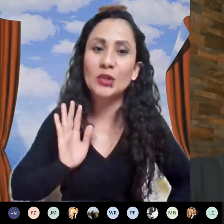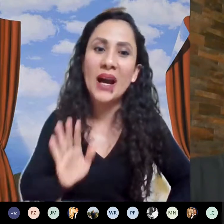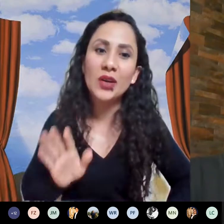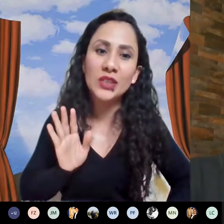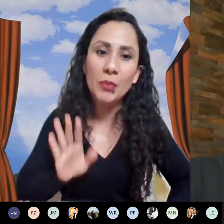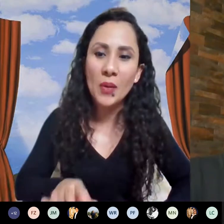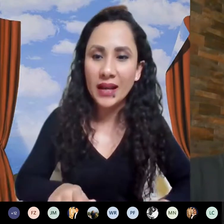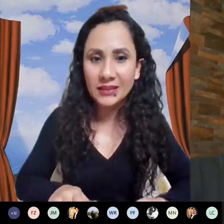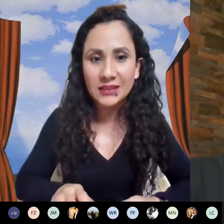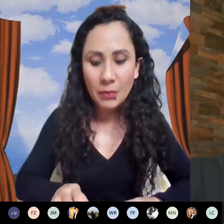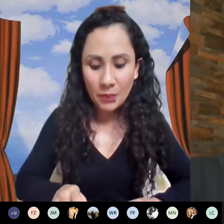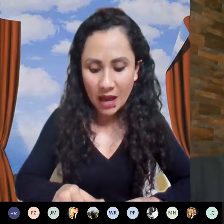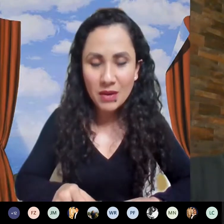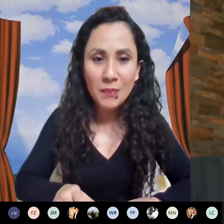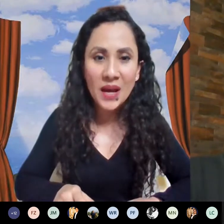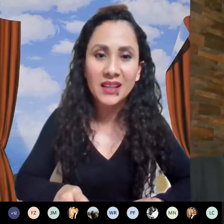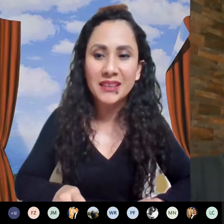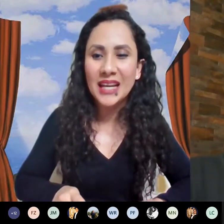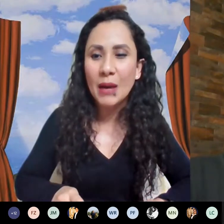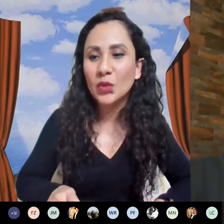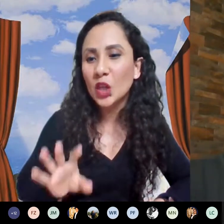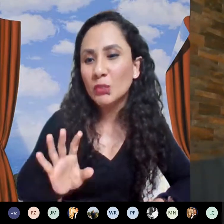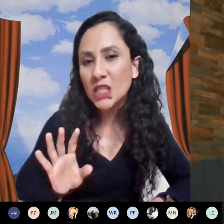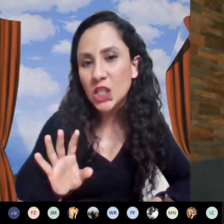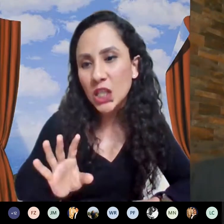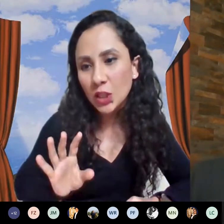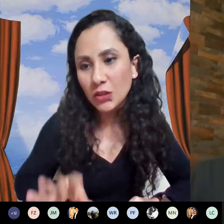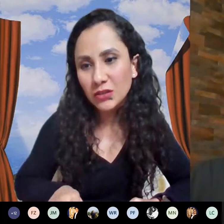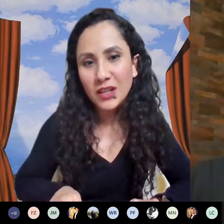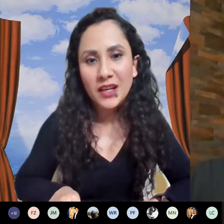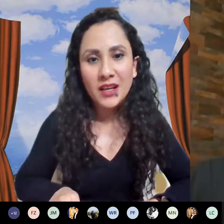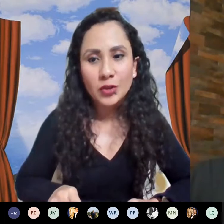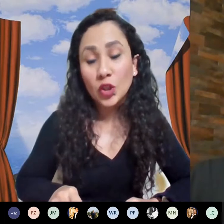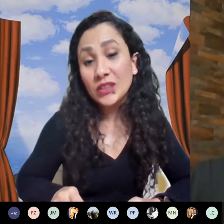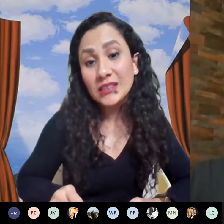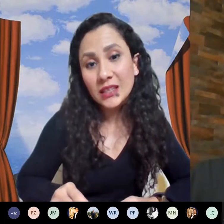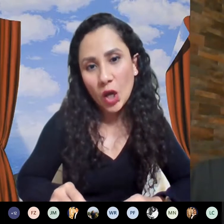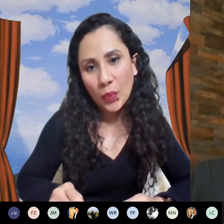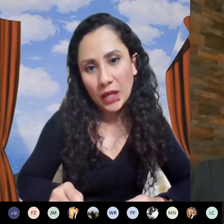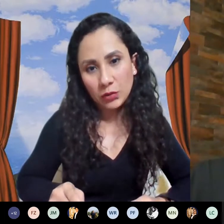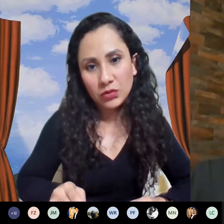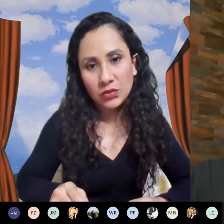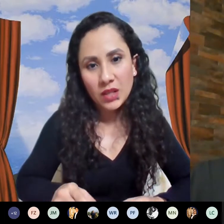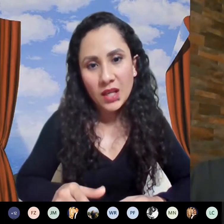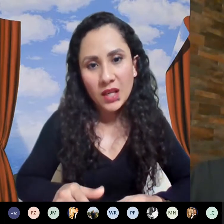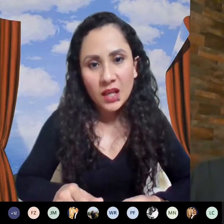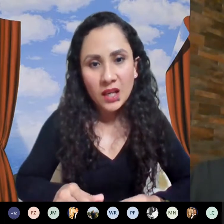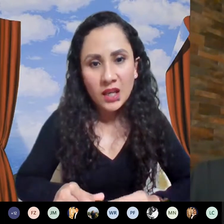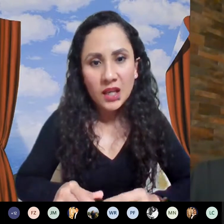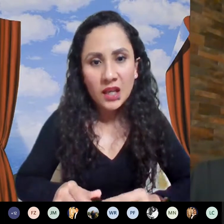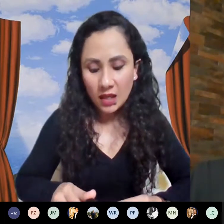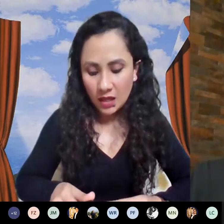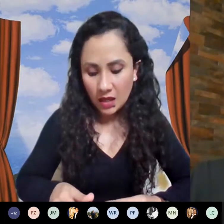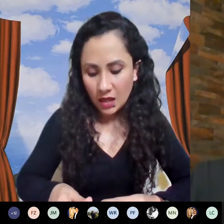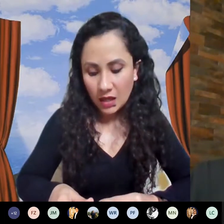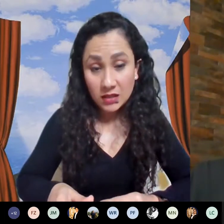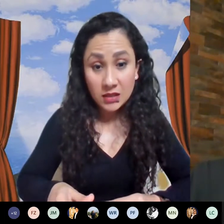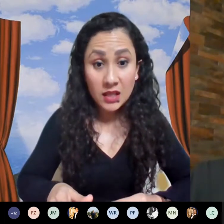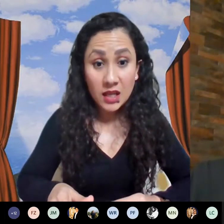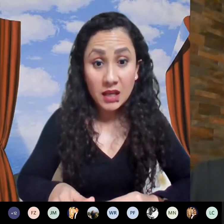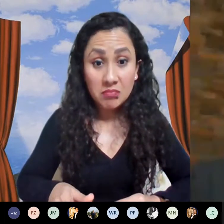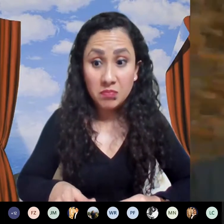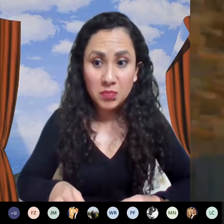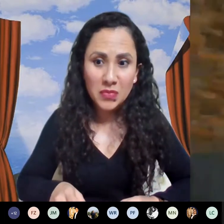así de los factores de prueba que existen para BIMPAC digamos que los más chiquitos son 60 objetos y